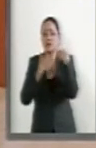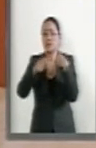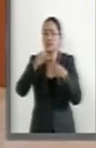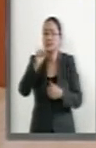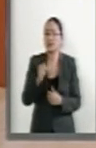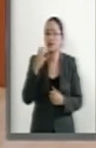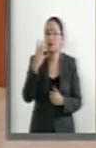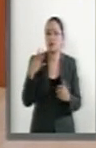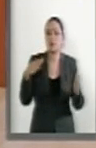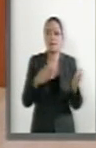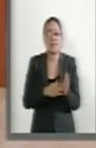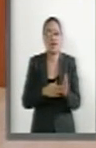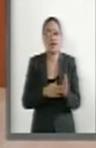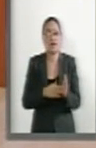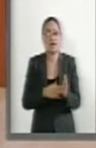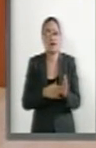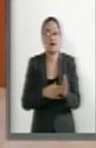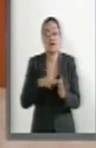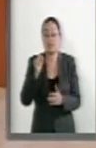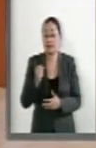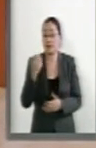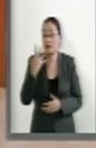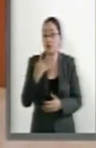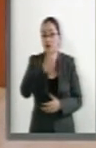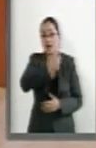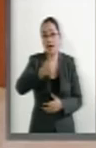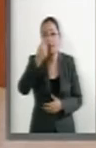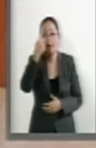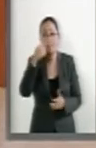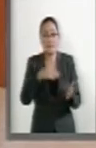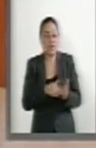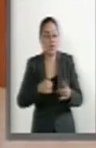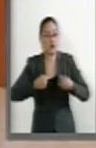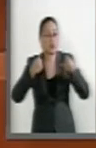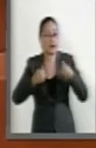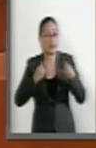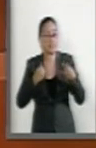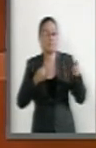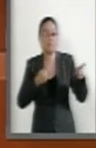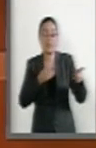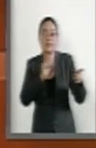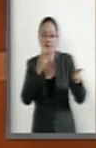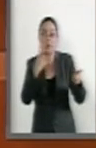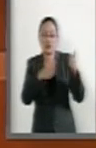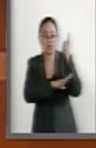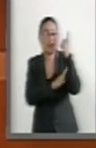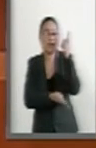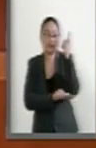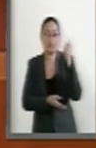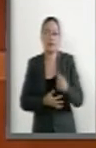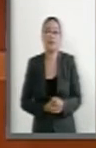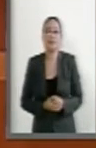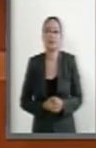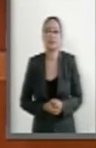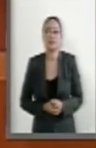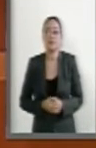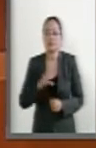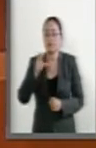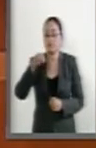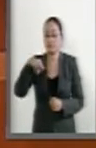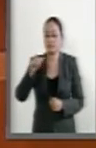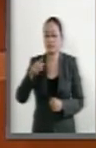64 por cada mil adolescentes. Por otra parte, CONAPO